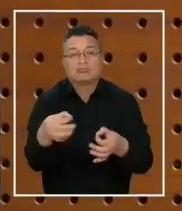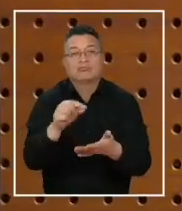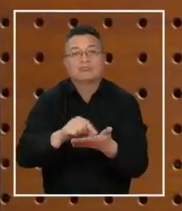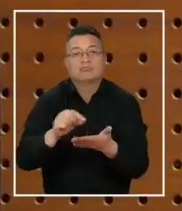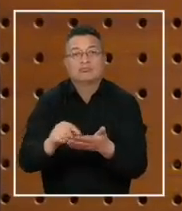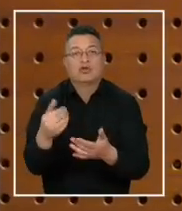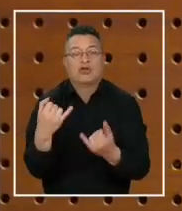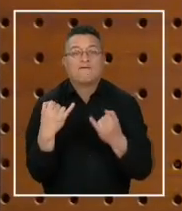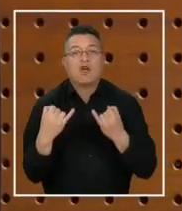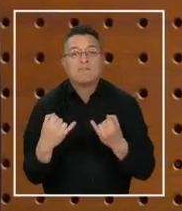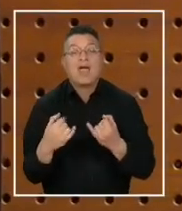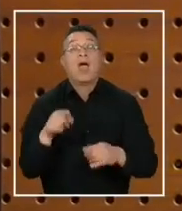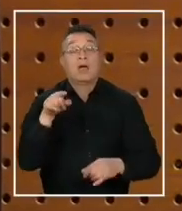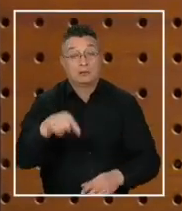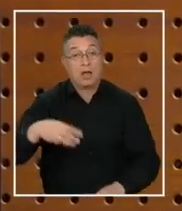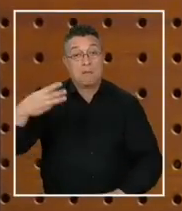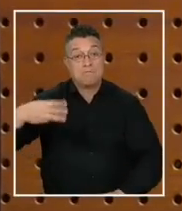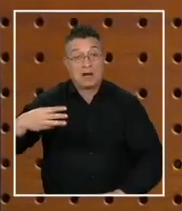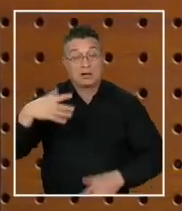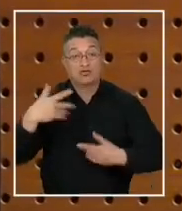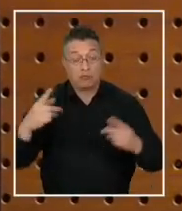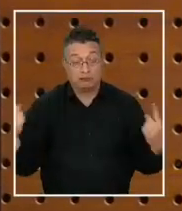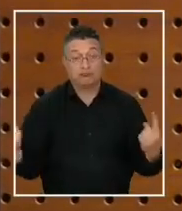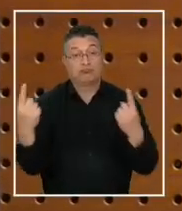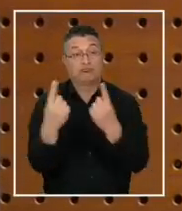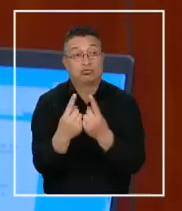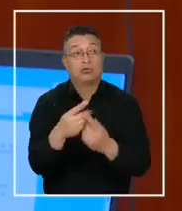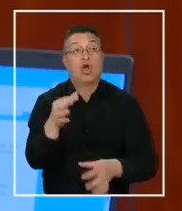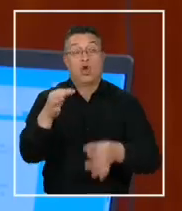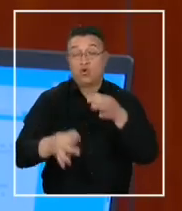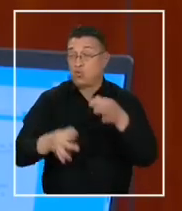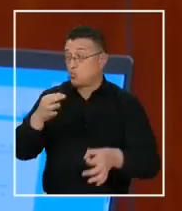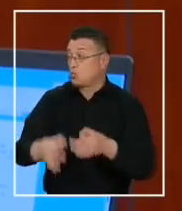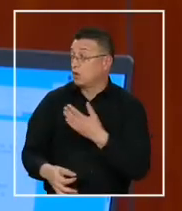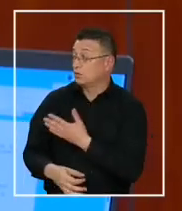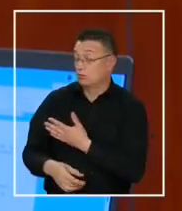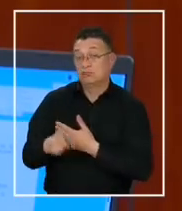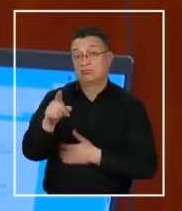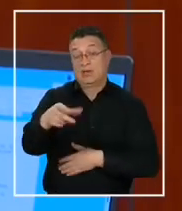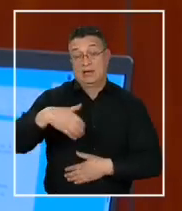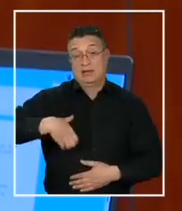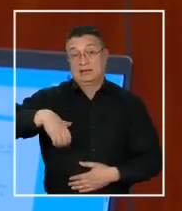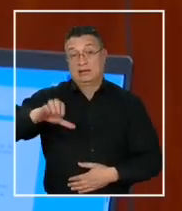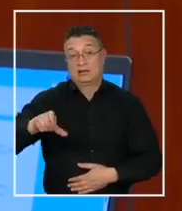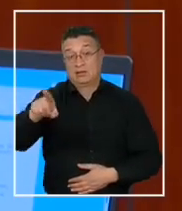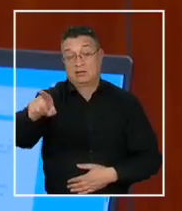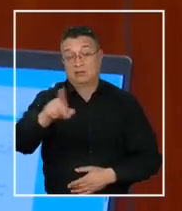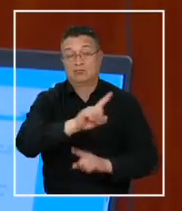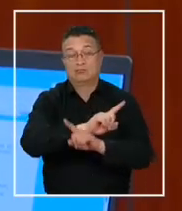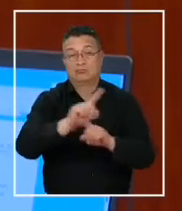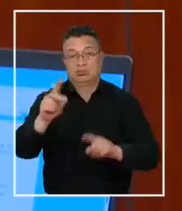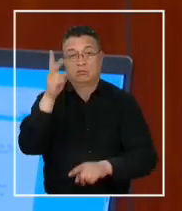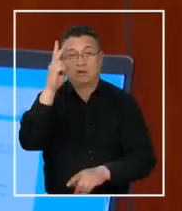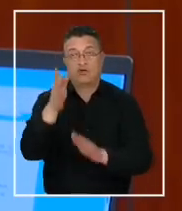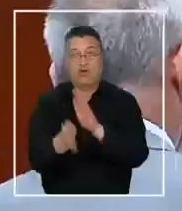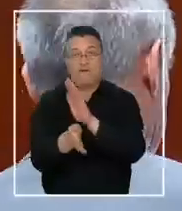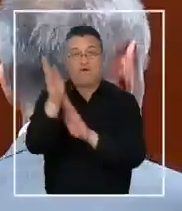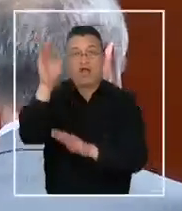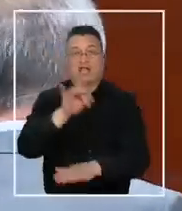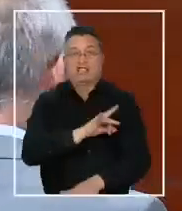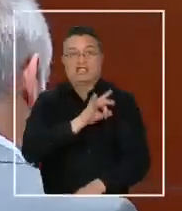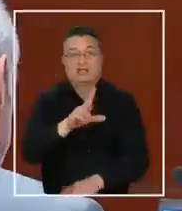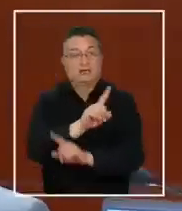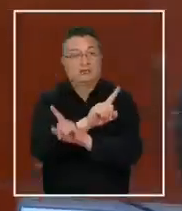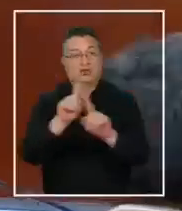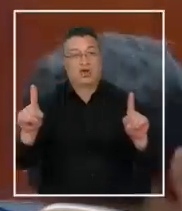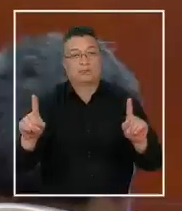Bueno, este parte fue la formalización. El juez Fernando Guzmán dejó a los detectives con arraigo nacional. Tenemos declaraciones.